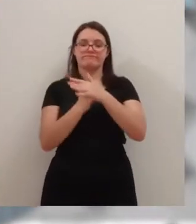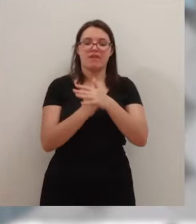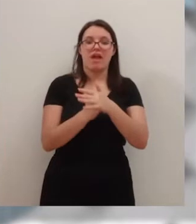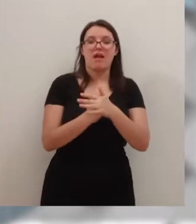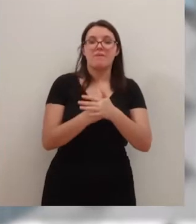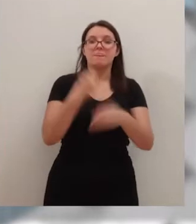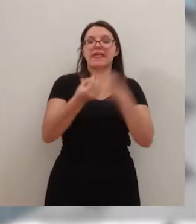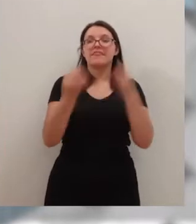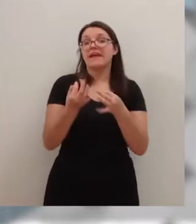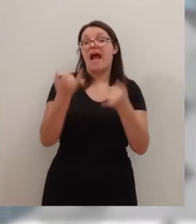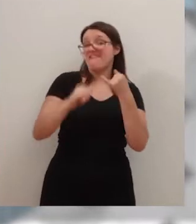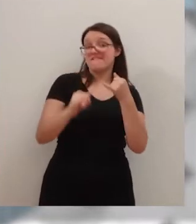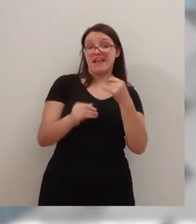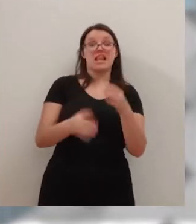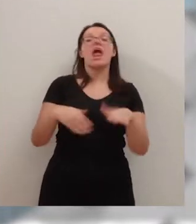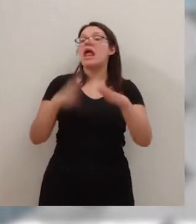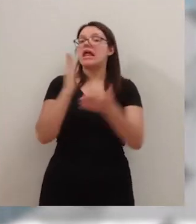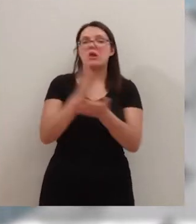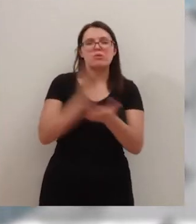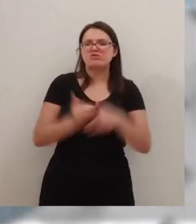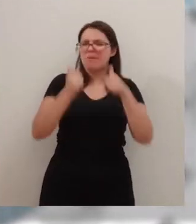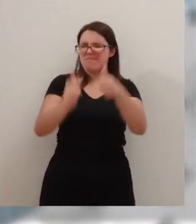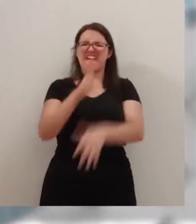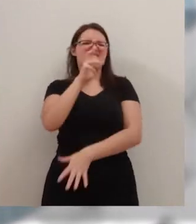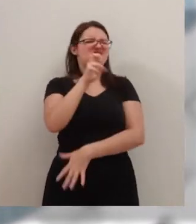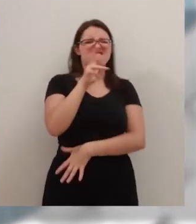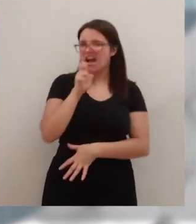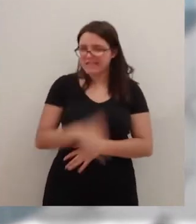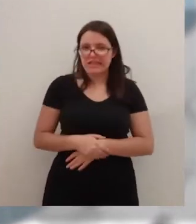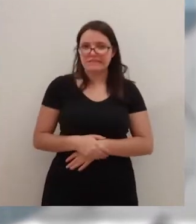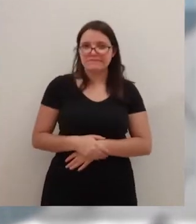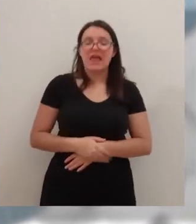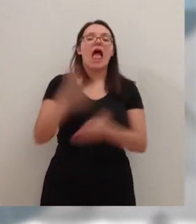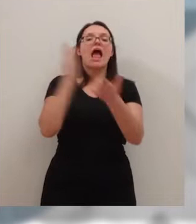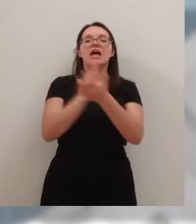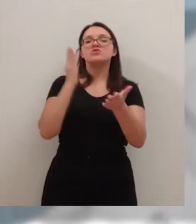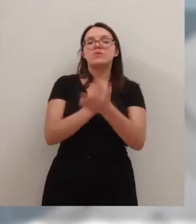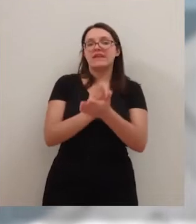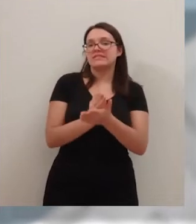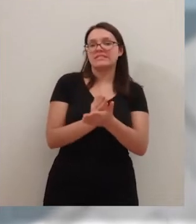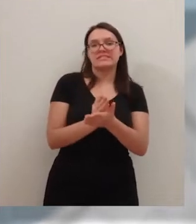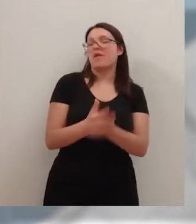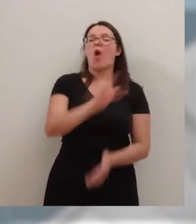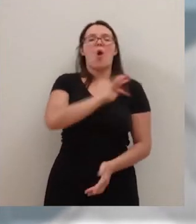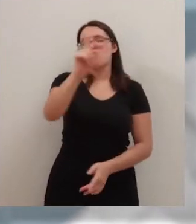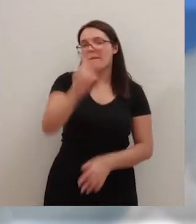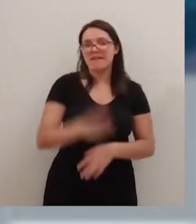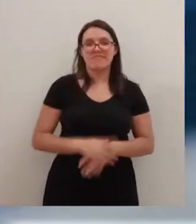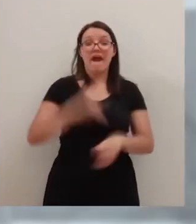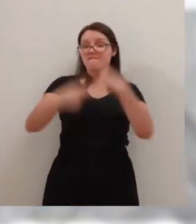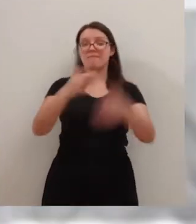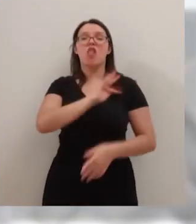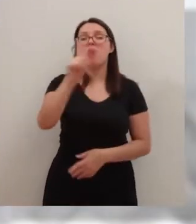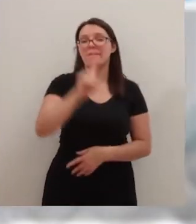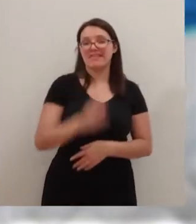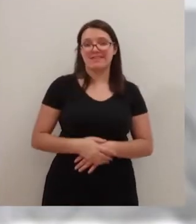vaticina un comienzo de curso caótico, que nuestros estudiantes no se merecen, que nuestras familias no